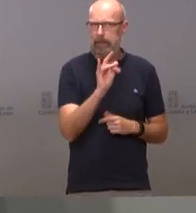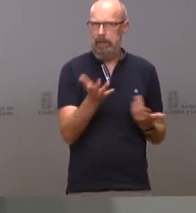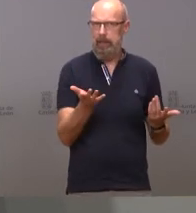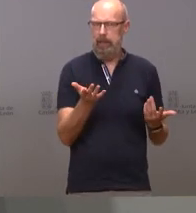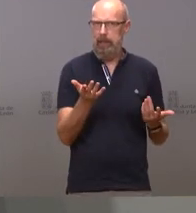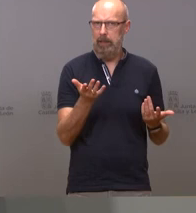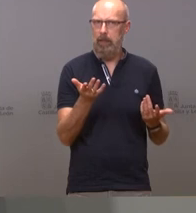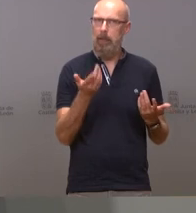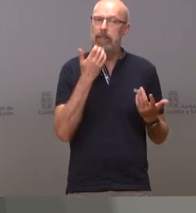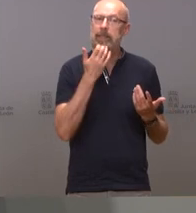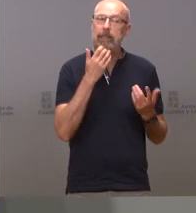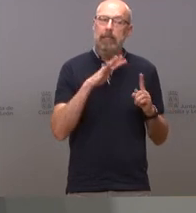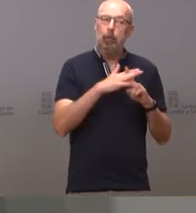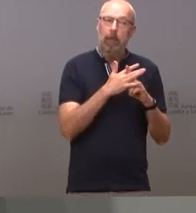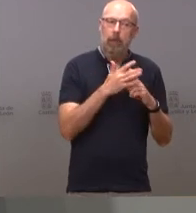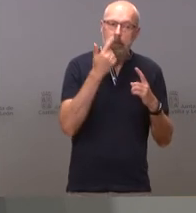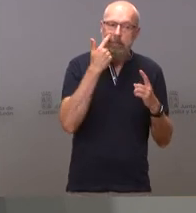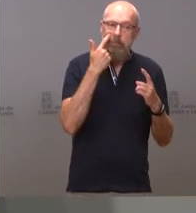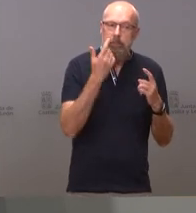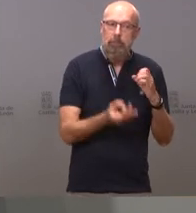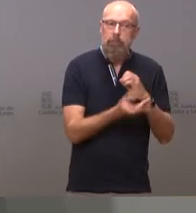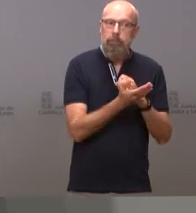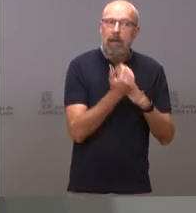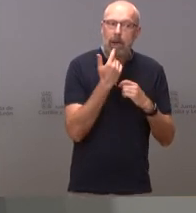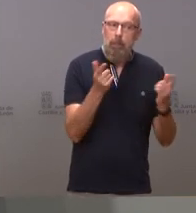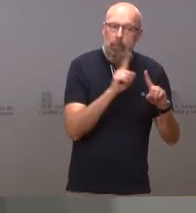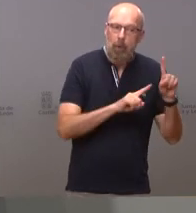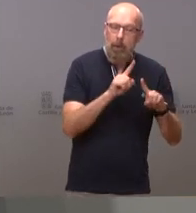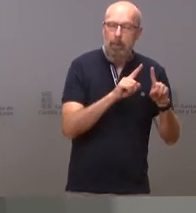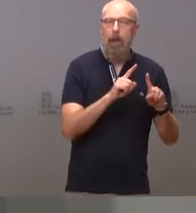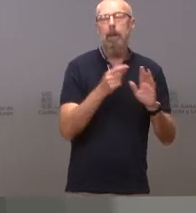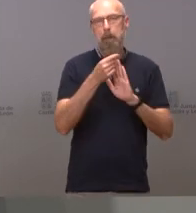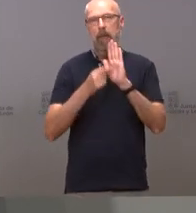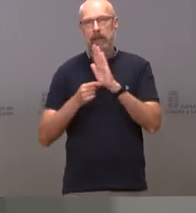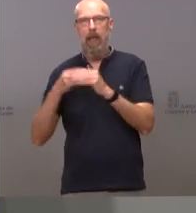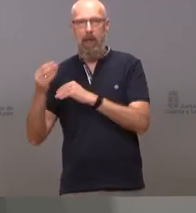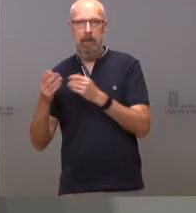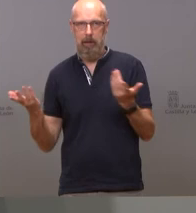entendamos que es necesario sí hay que tomarlas sí hay que tomarlas